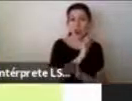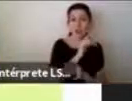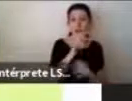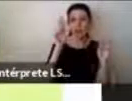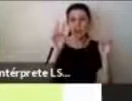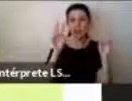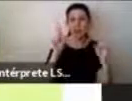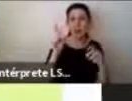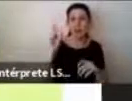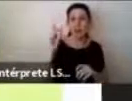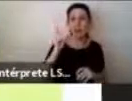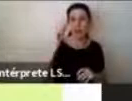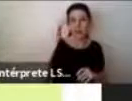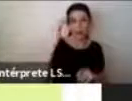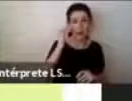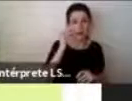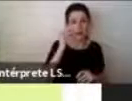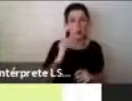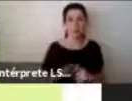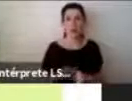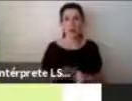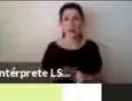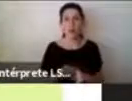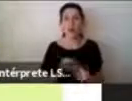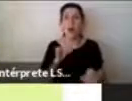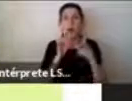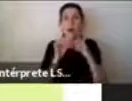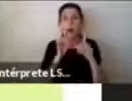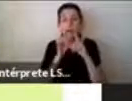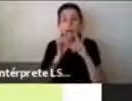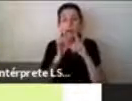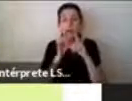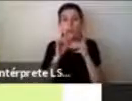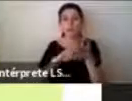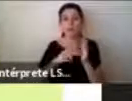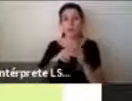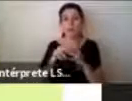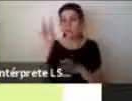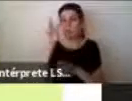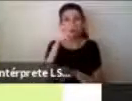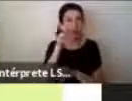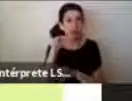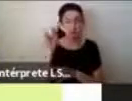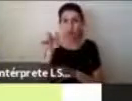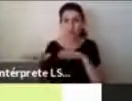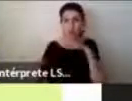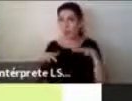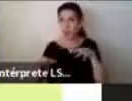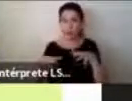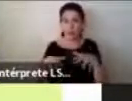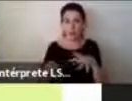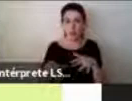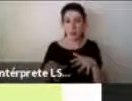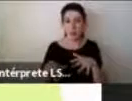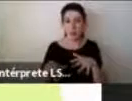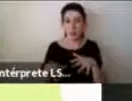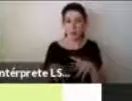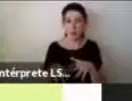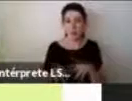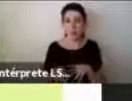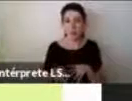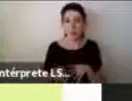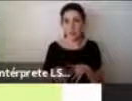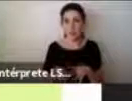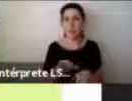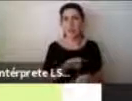después tenemos el cuento del trastorno por déficit de atención e hiperactividad que habla sobre bueno que se llama